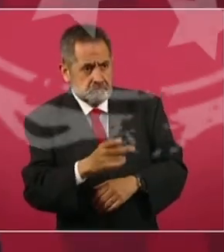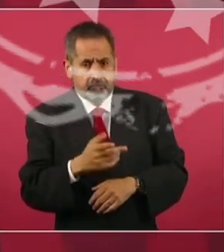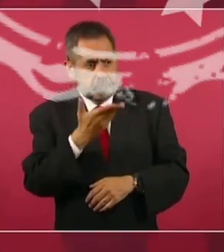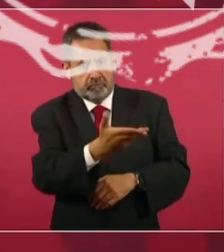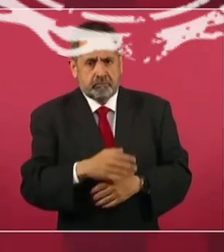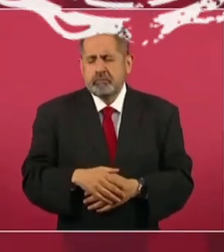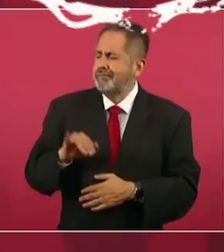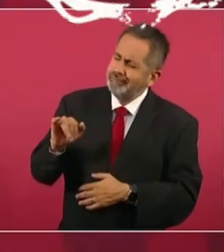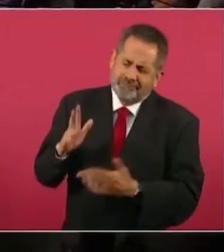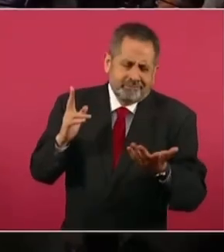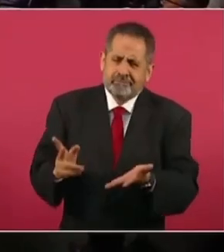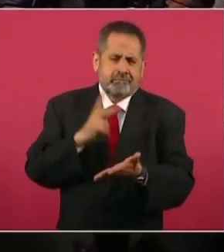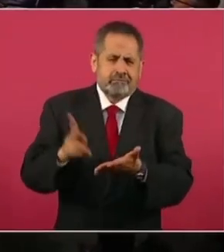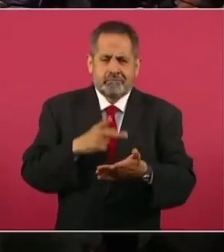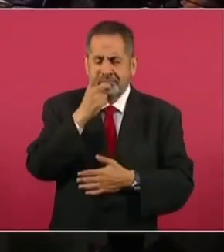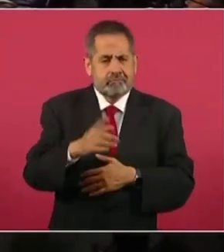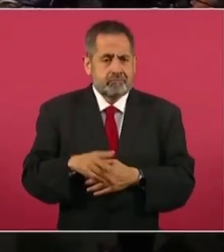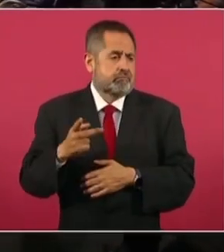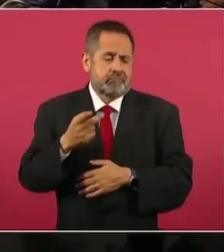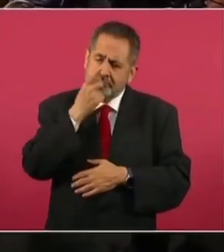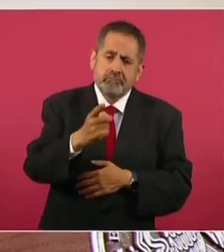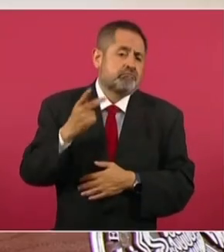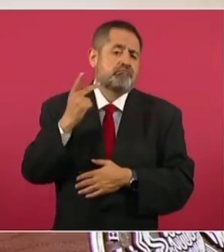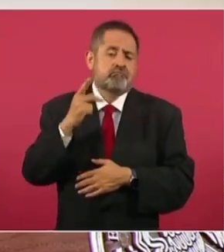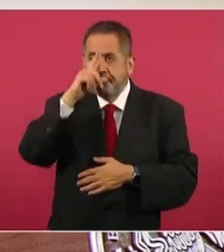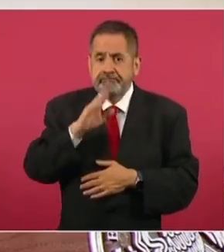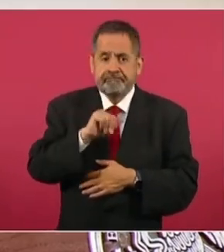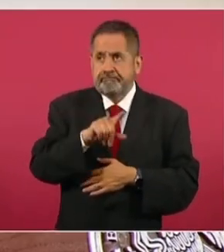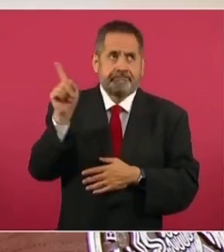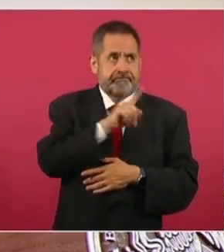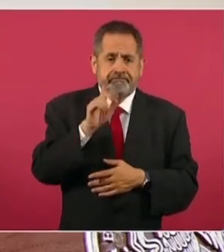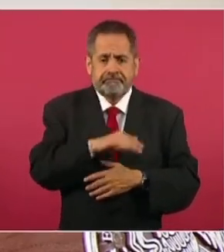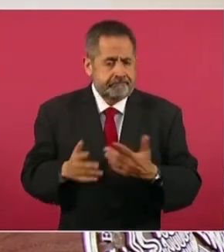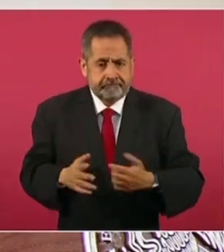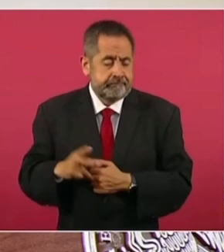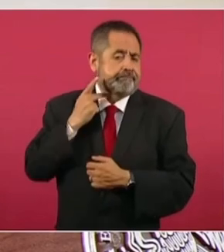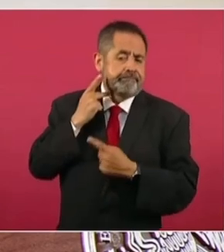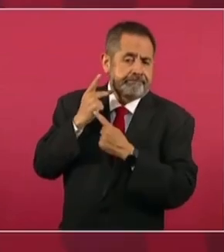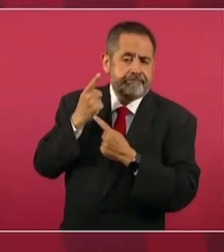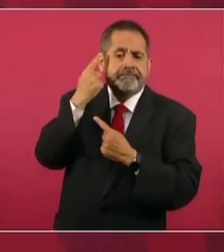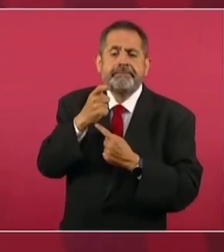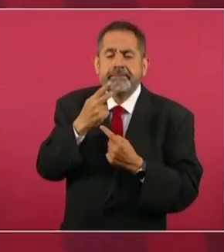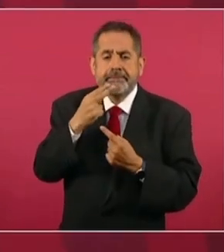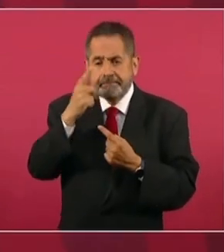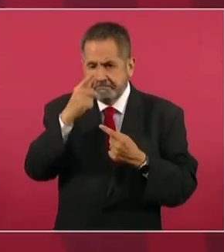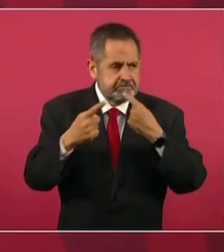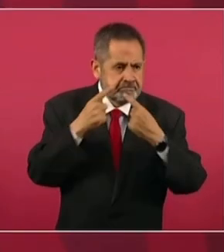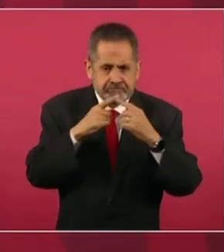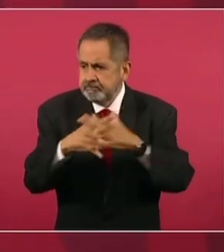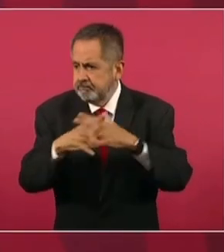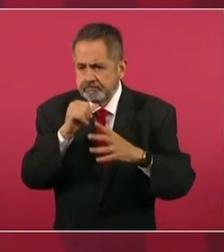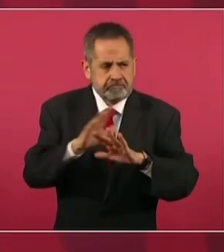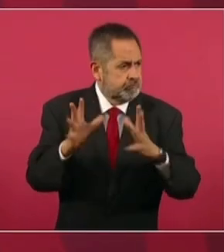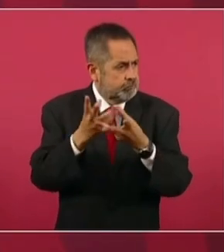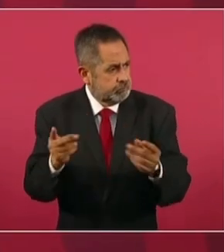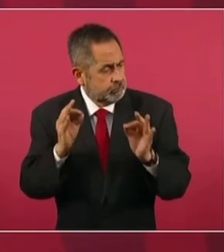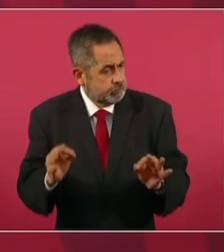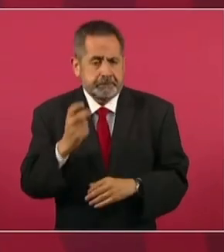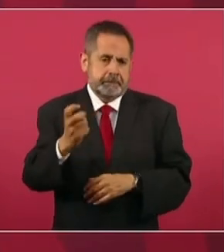Yo lo que he dicho aquí es que falló la política, que se inventó para evitar la guerra, entre otras cosas,